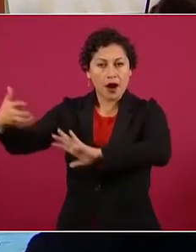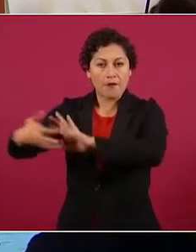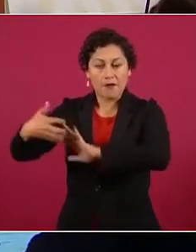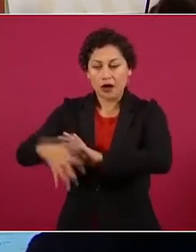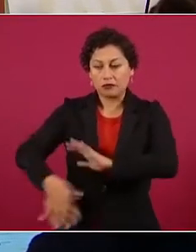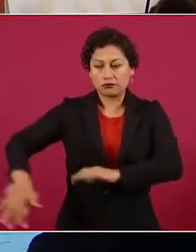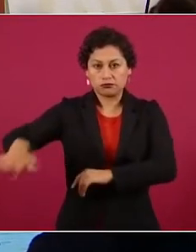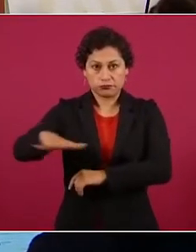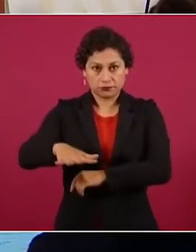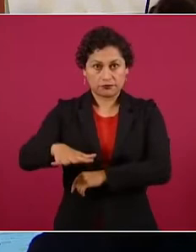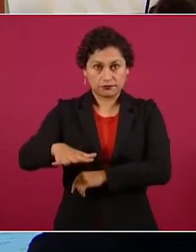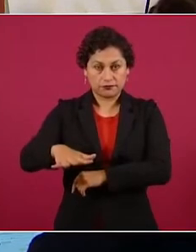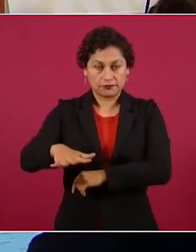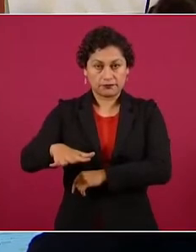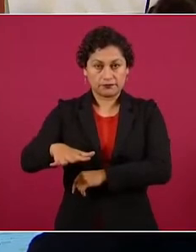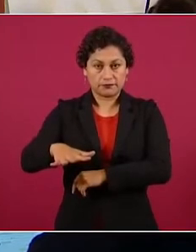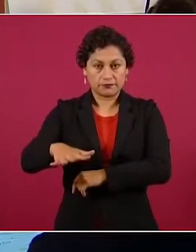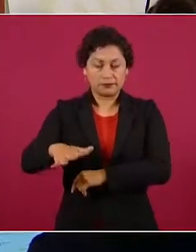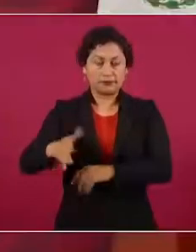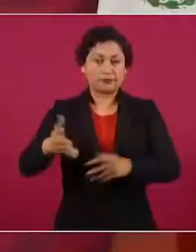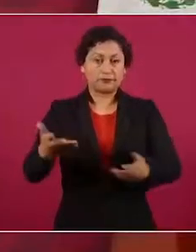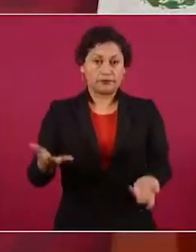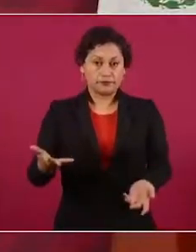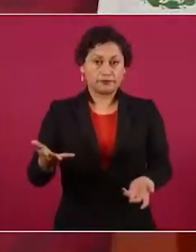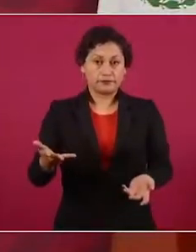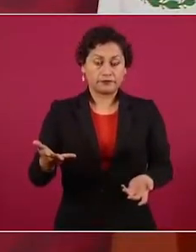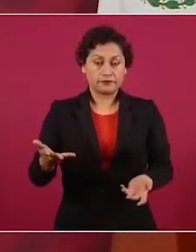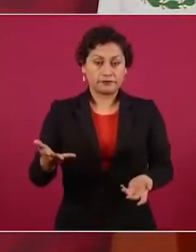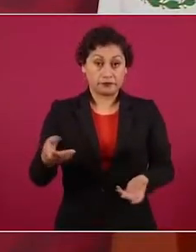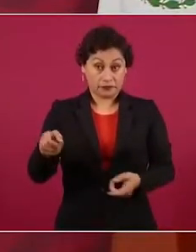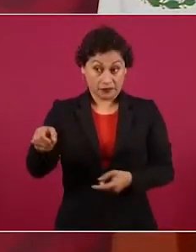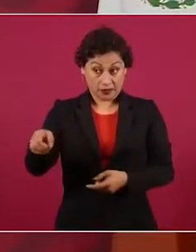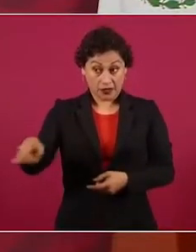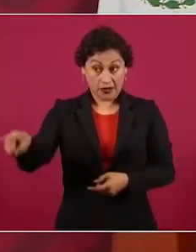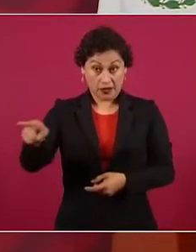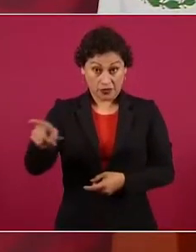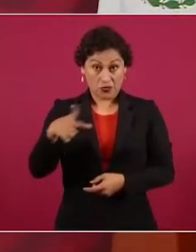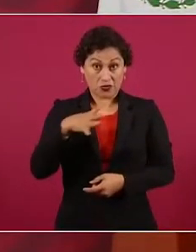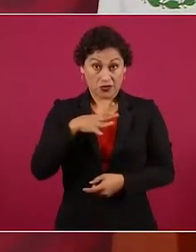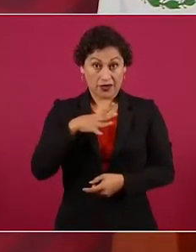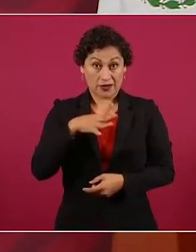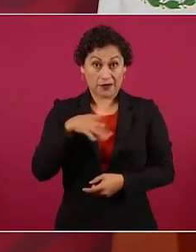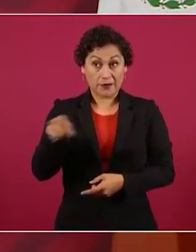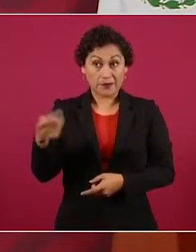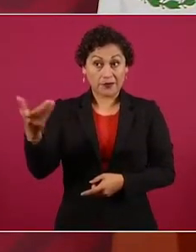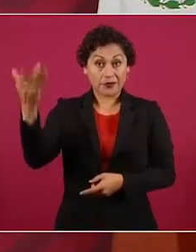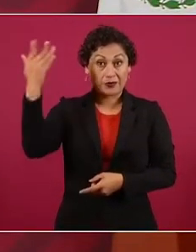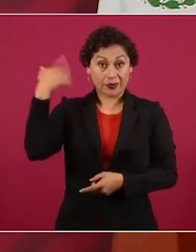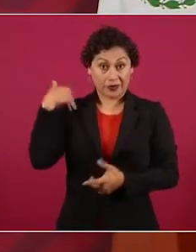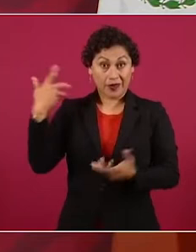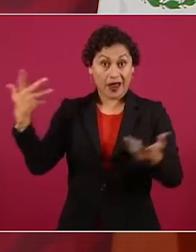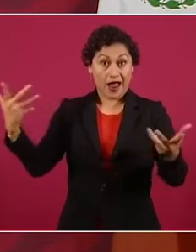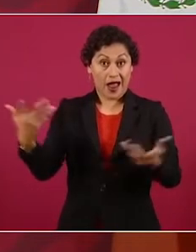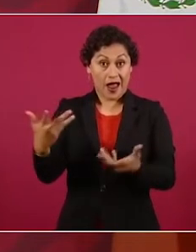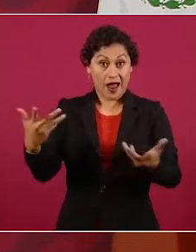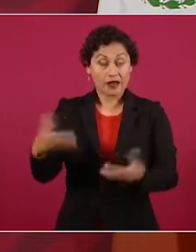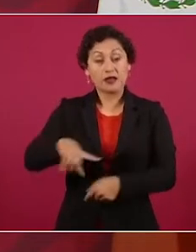se oponían al Tren Maya.